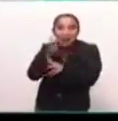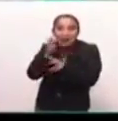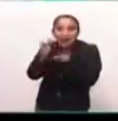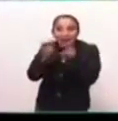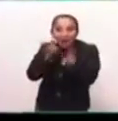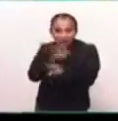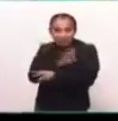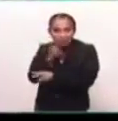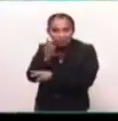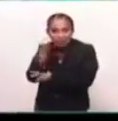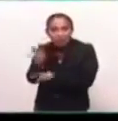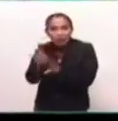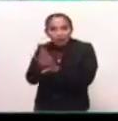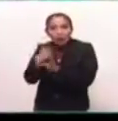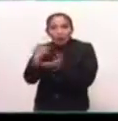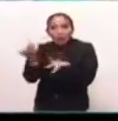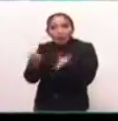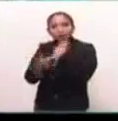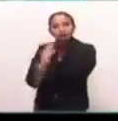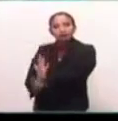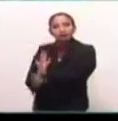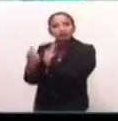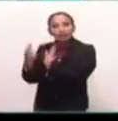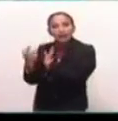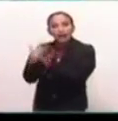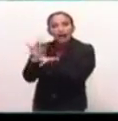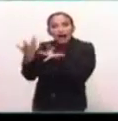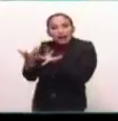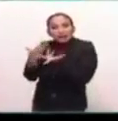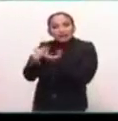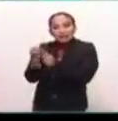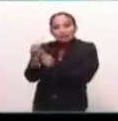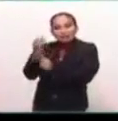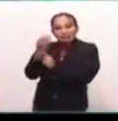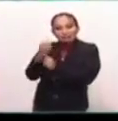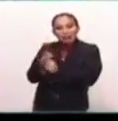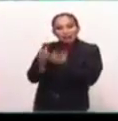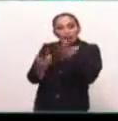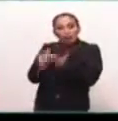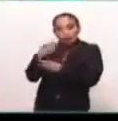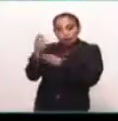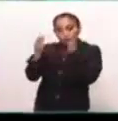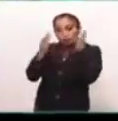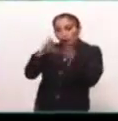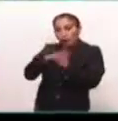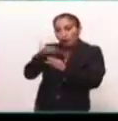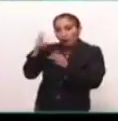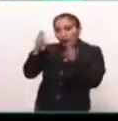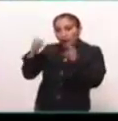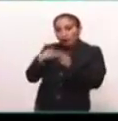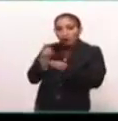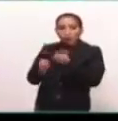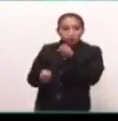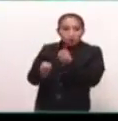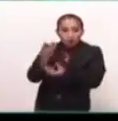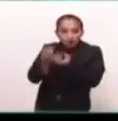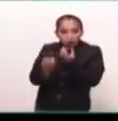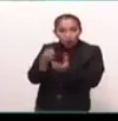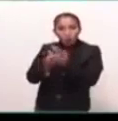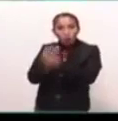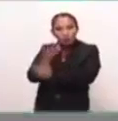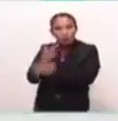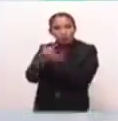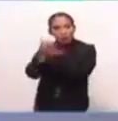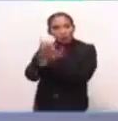forma, con las representaciones que llegan a ser, y que tenemos un museo ahí abajo, que es el Museo Fuego Nuevo, que nos